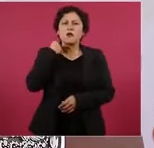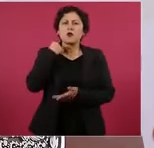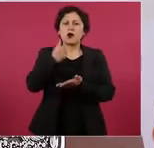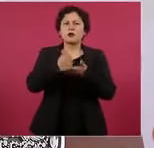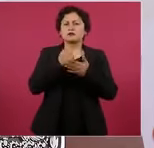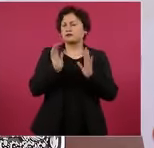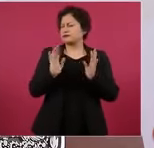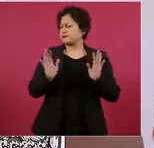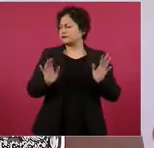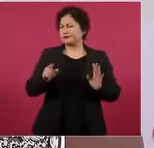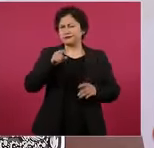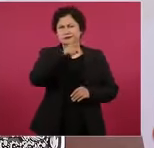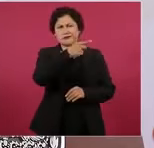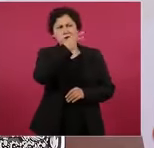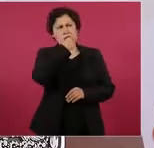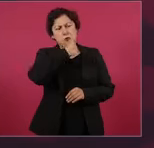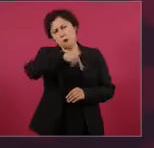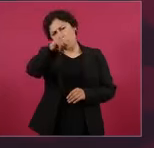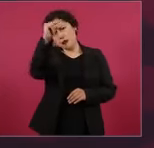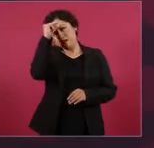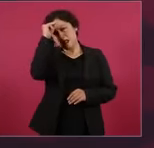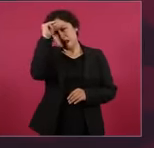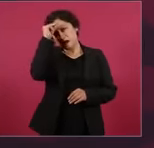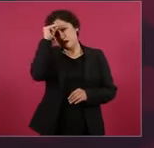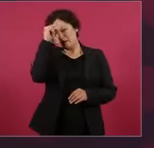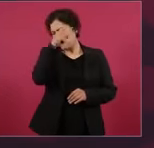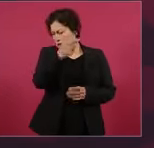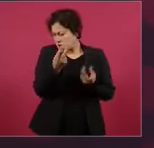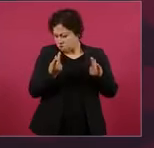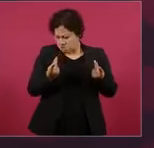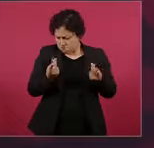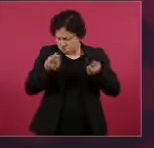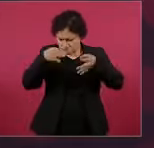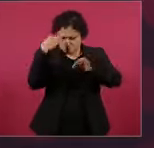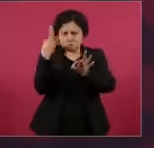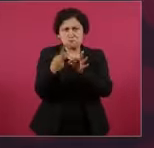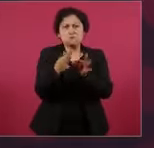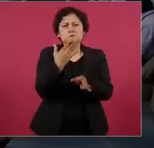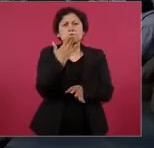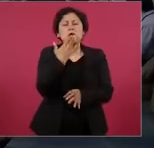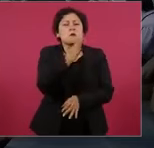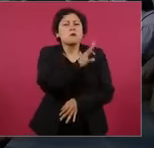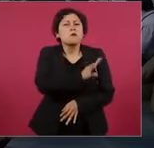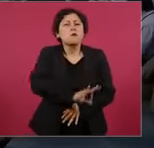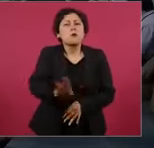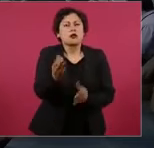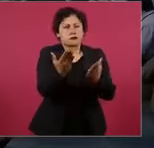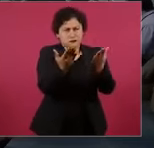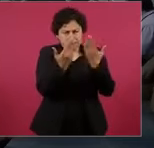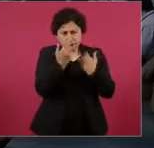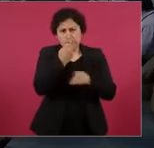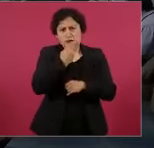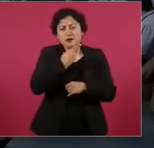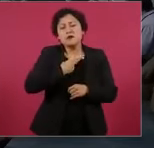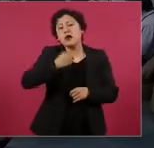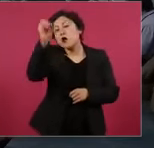sentido común, que es el menos común a veces de los sentidos. que nos diga qué opina,